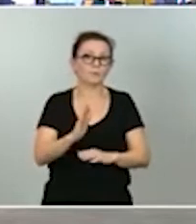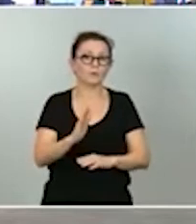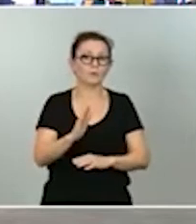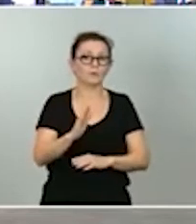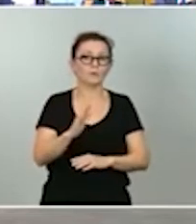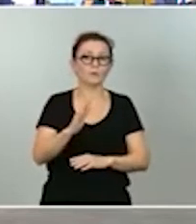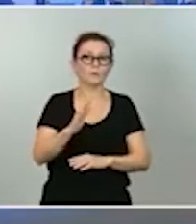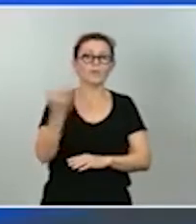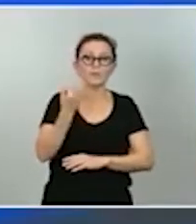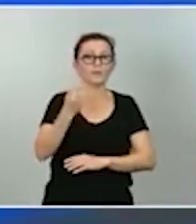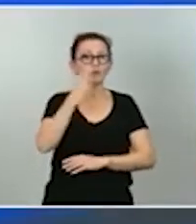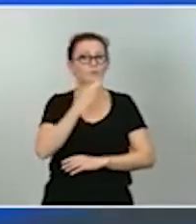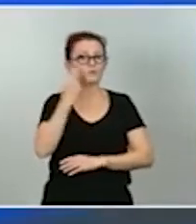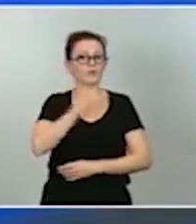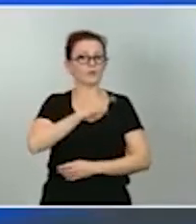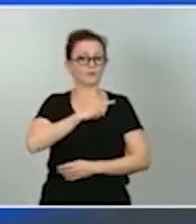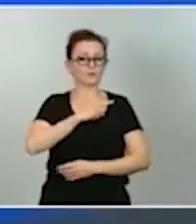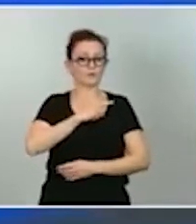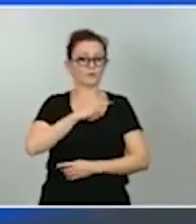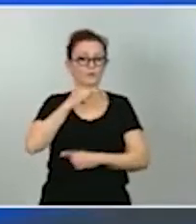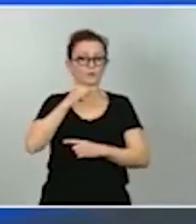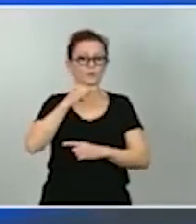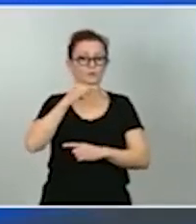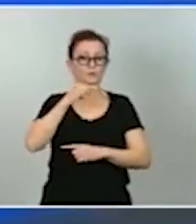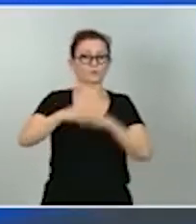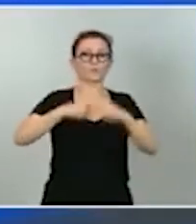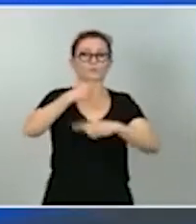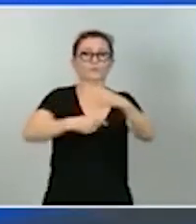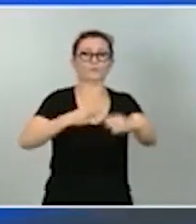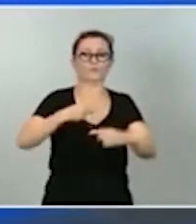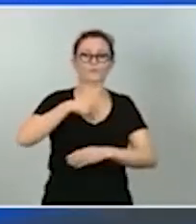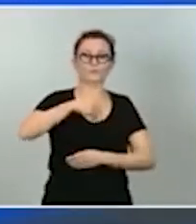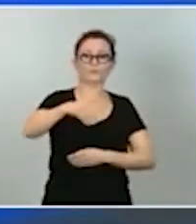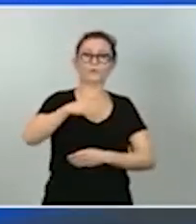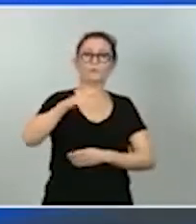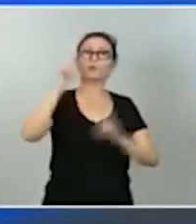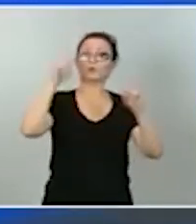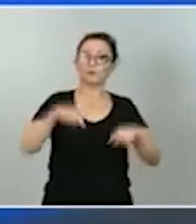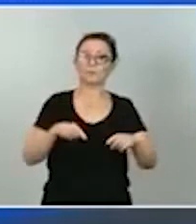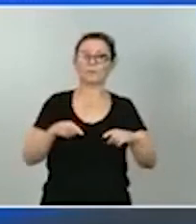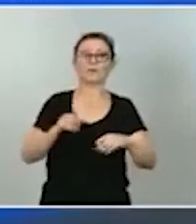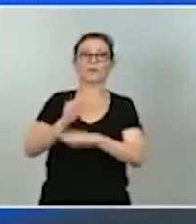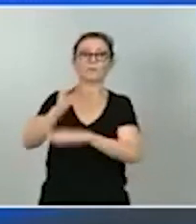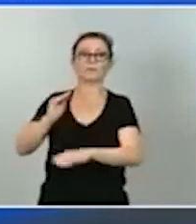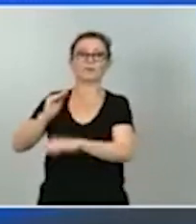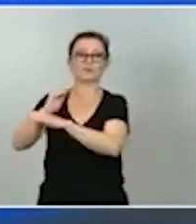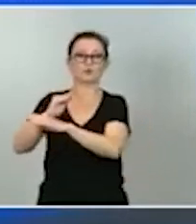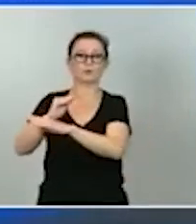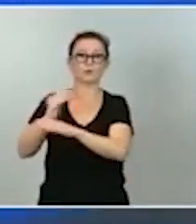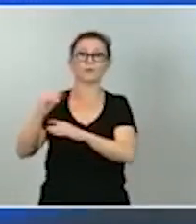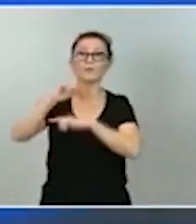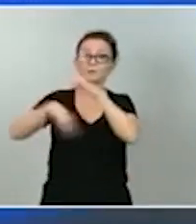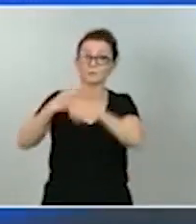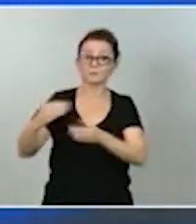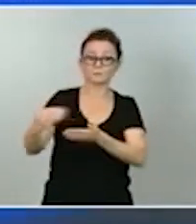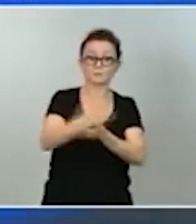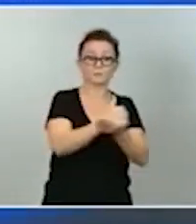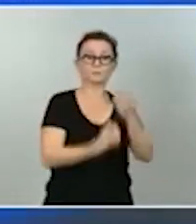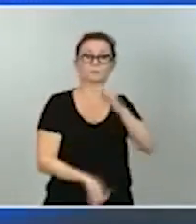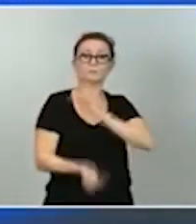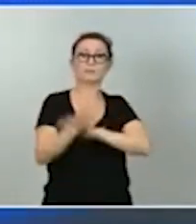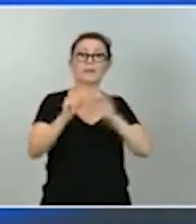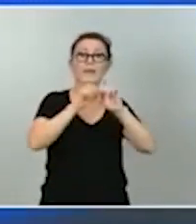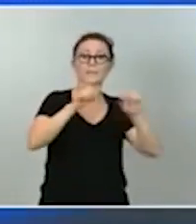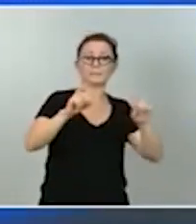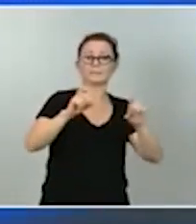también representa una inversión cuya rentabilidad se expresa en términos de empresa de creación de empleo inmediato